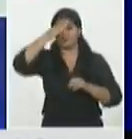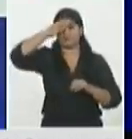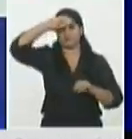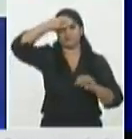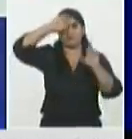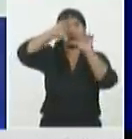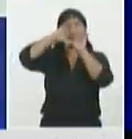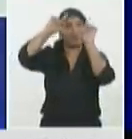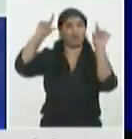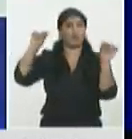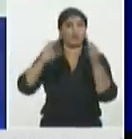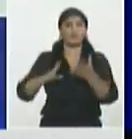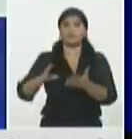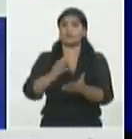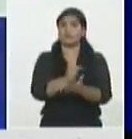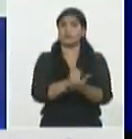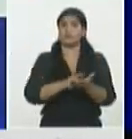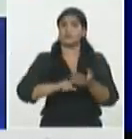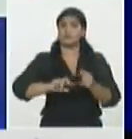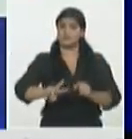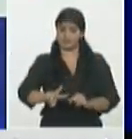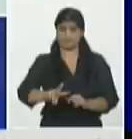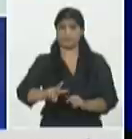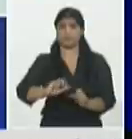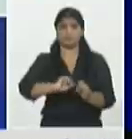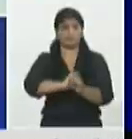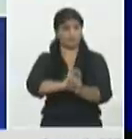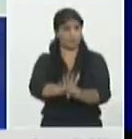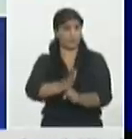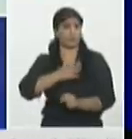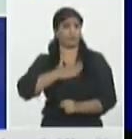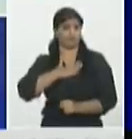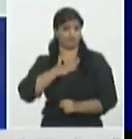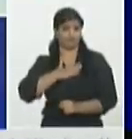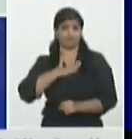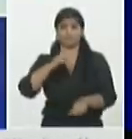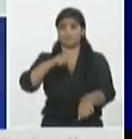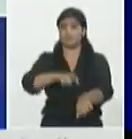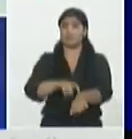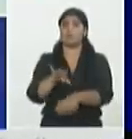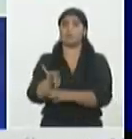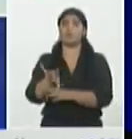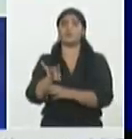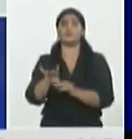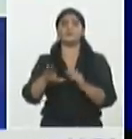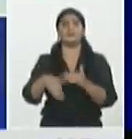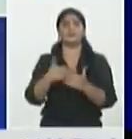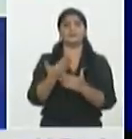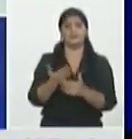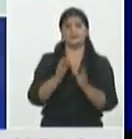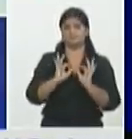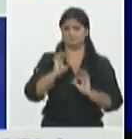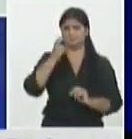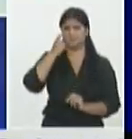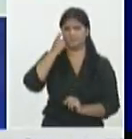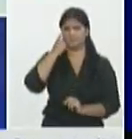incidencia de COVID-19 en los últimos 15 días ahí ustedes lo tienen